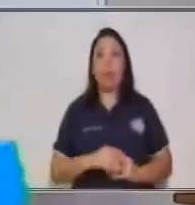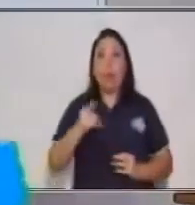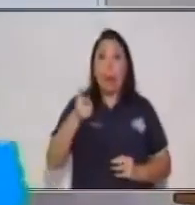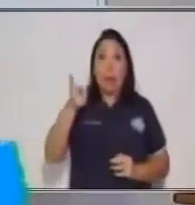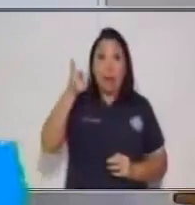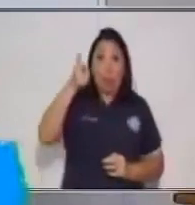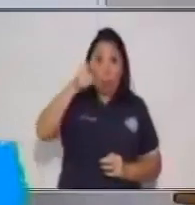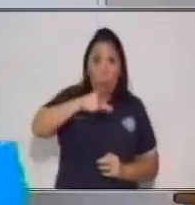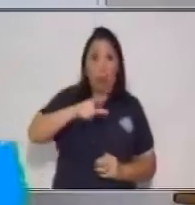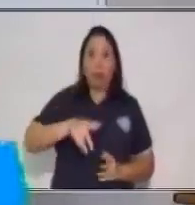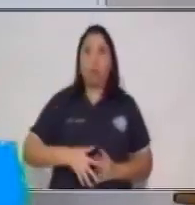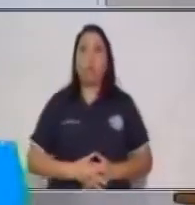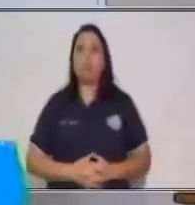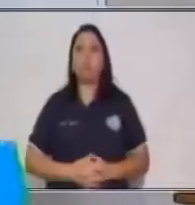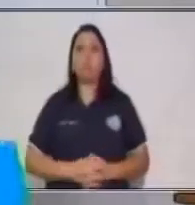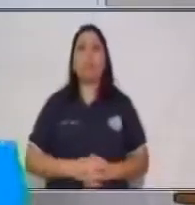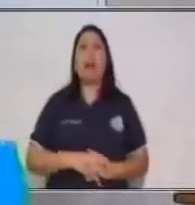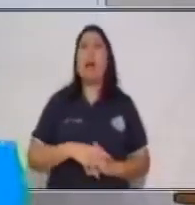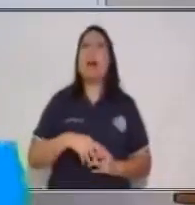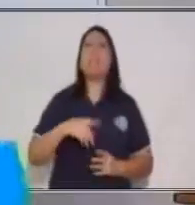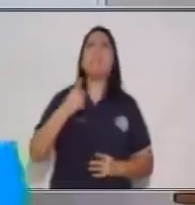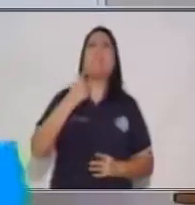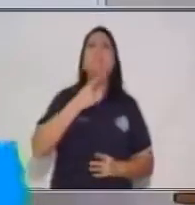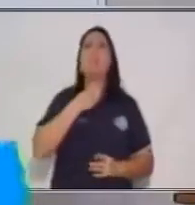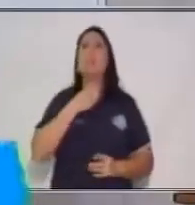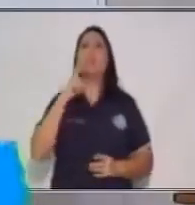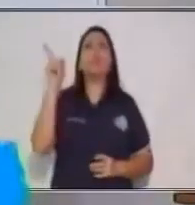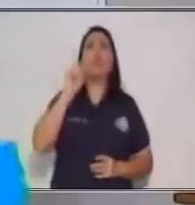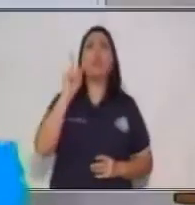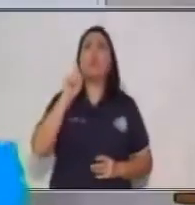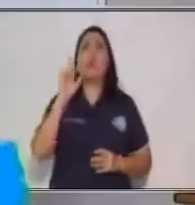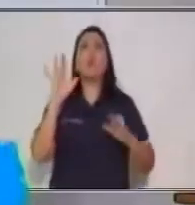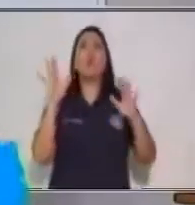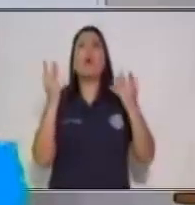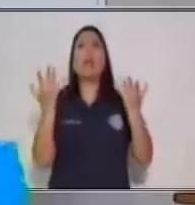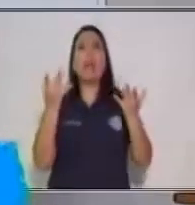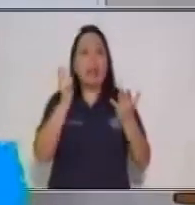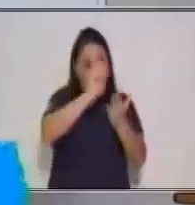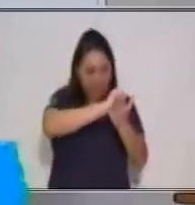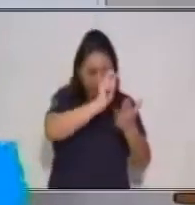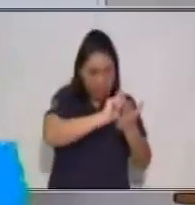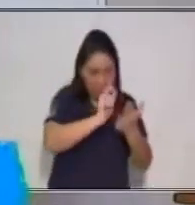Luego, ¿qué no me gustó del tema? ¿Y aquí qué estás haciendo tú?